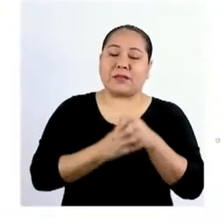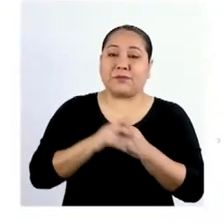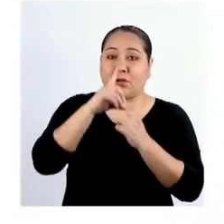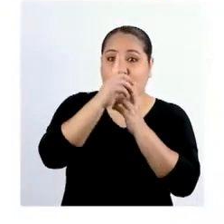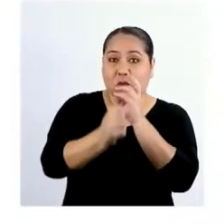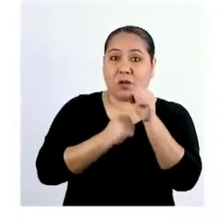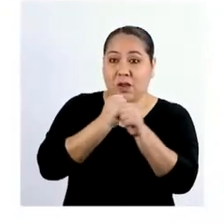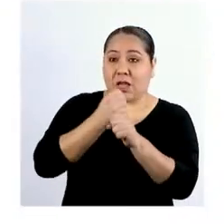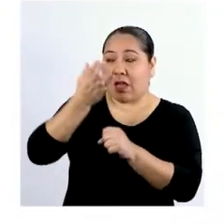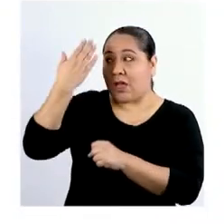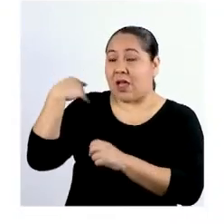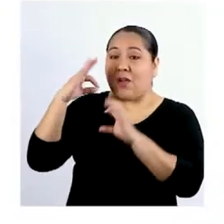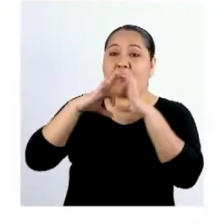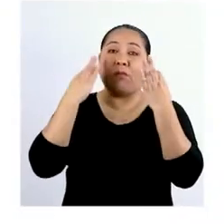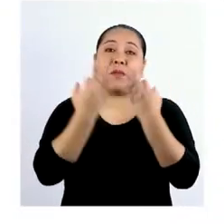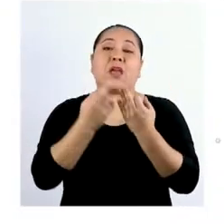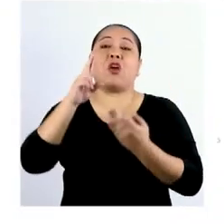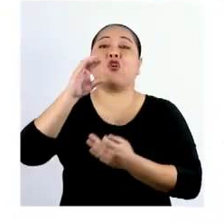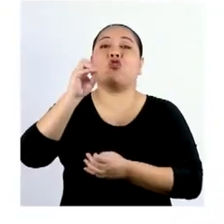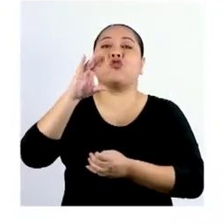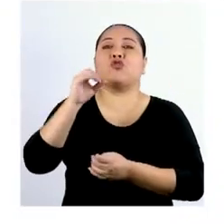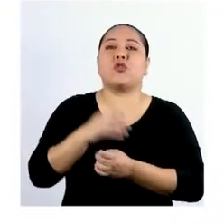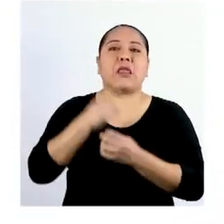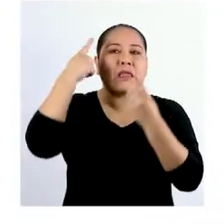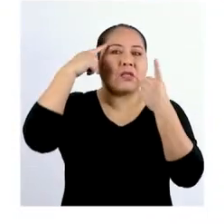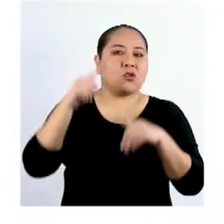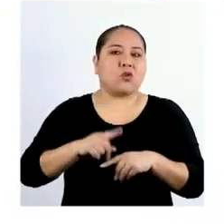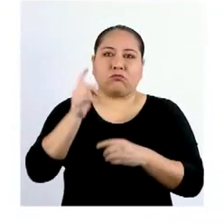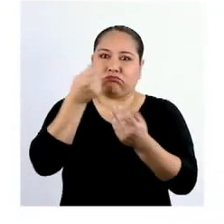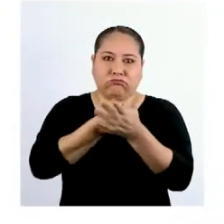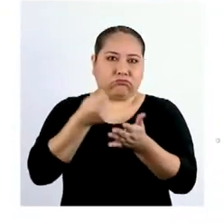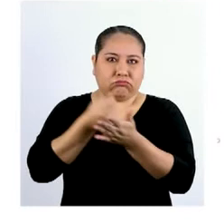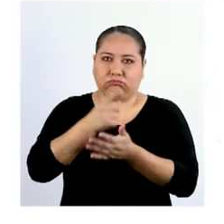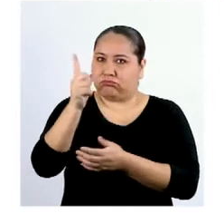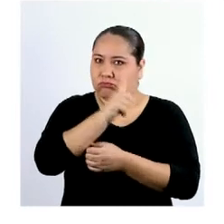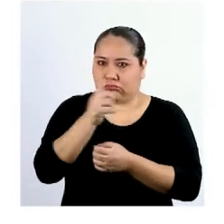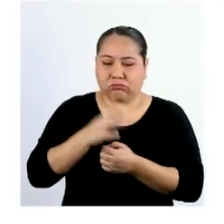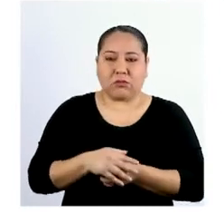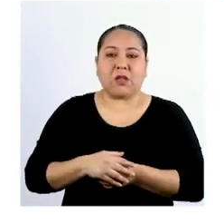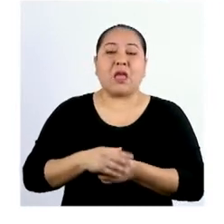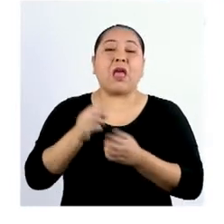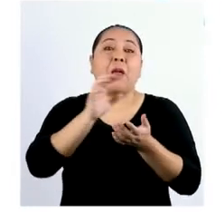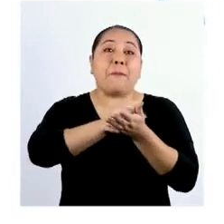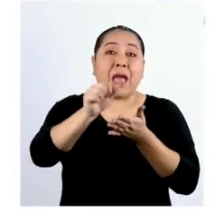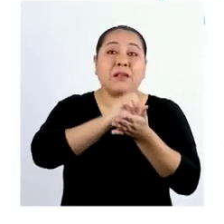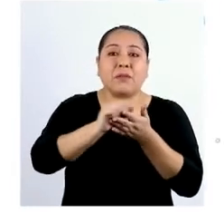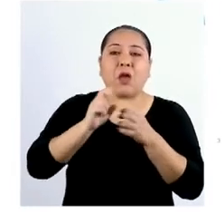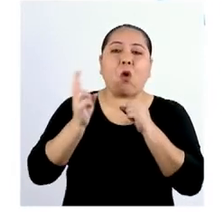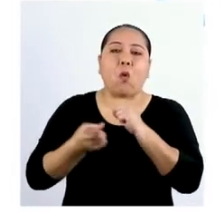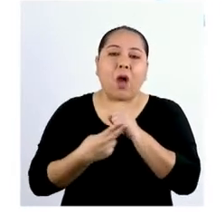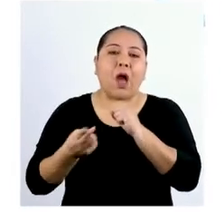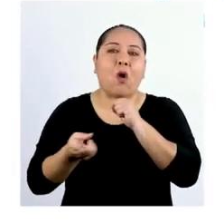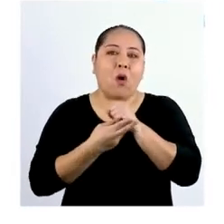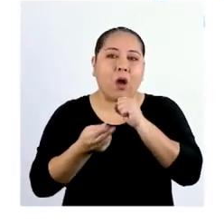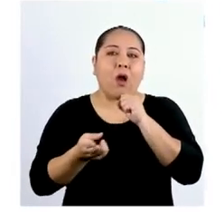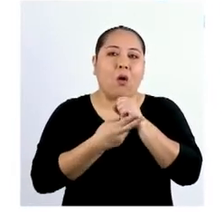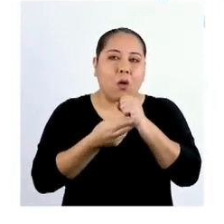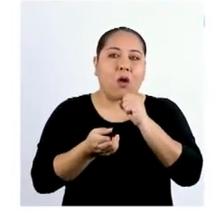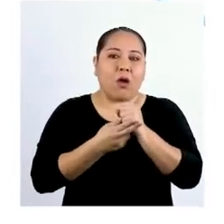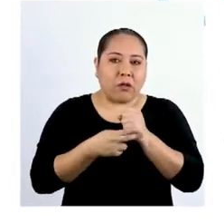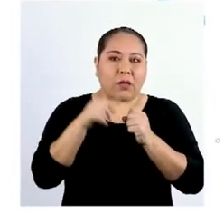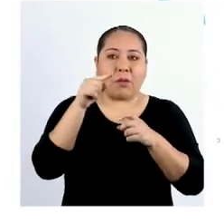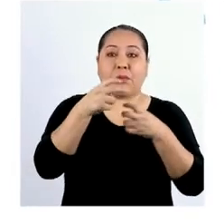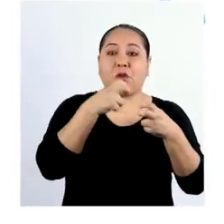Hace un año, la familia de Rocío decidió no gastar una parte de sus ingresos mensuales e ir ahorrando ese dinero para